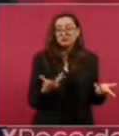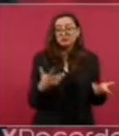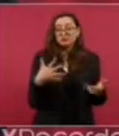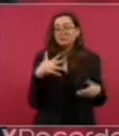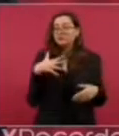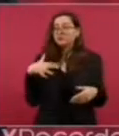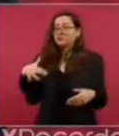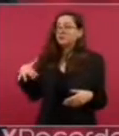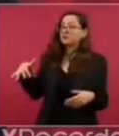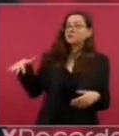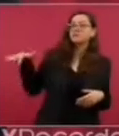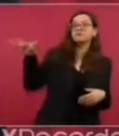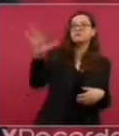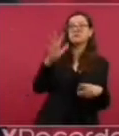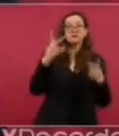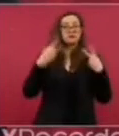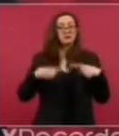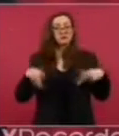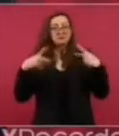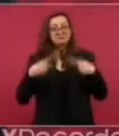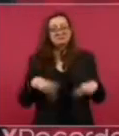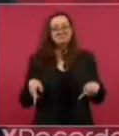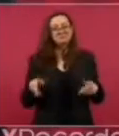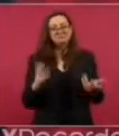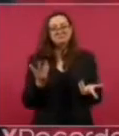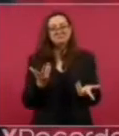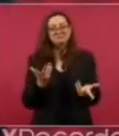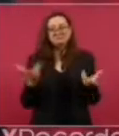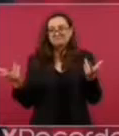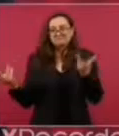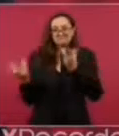¿Quién organiza la Feria de Libros de Guadalajara?